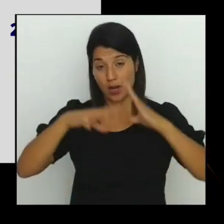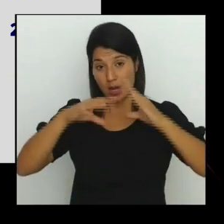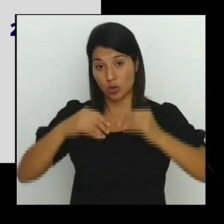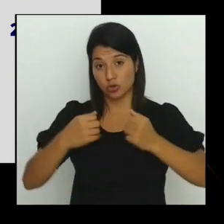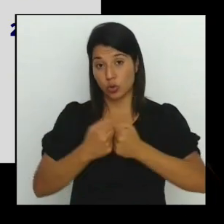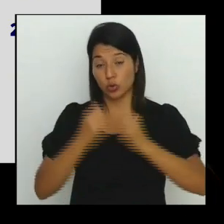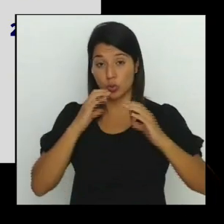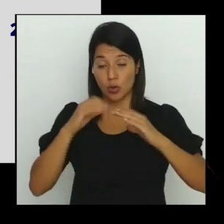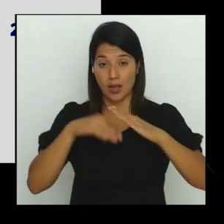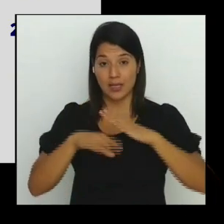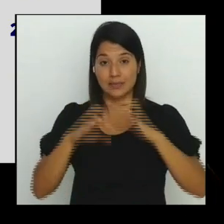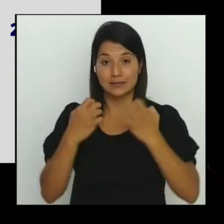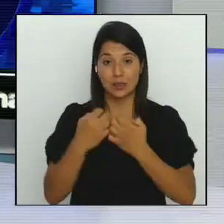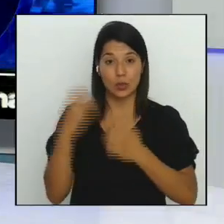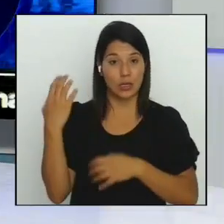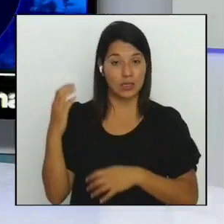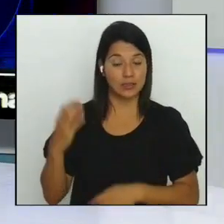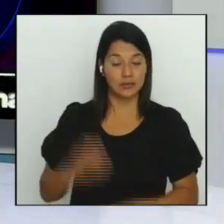Feyo Mesa